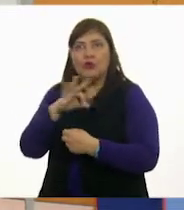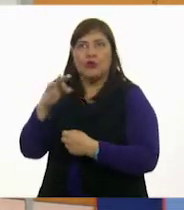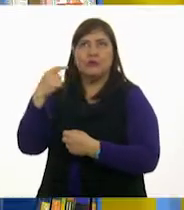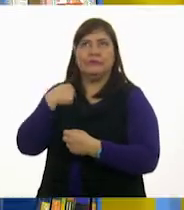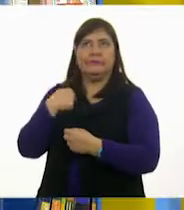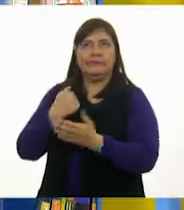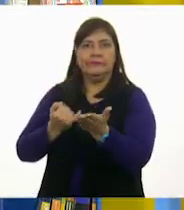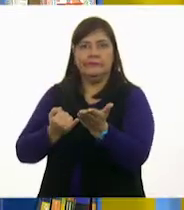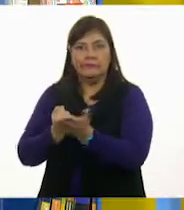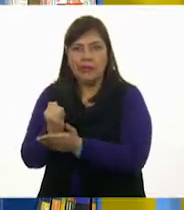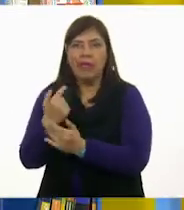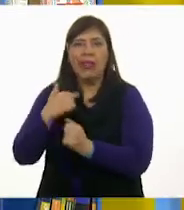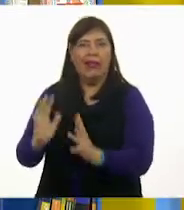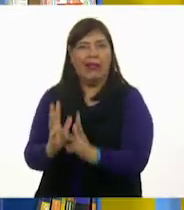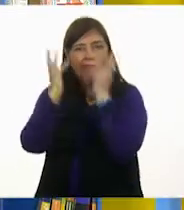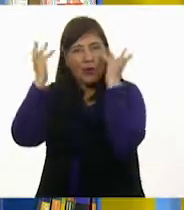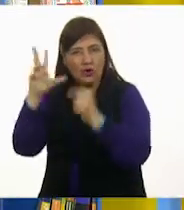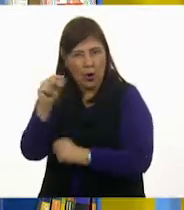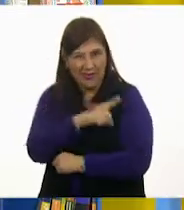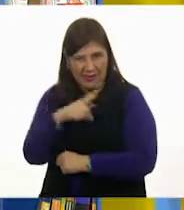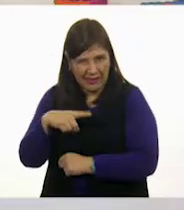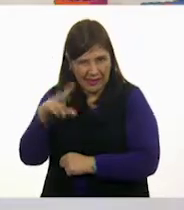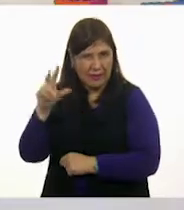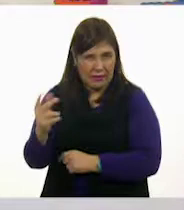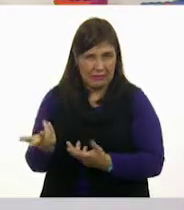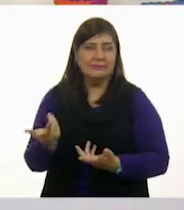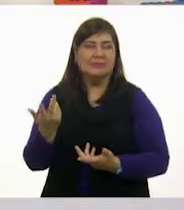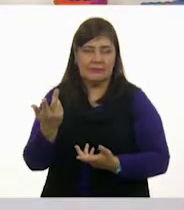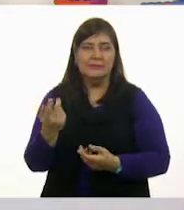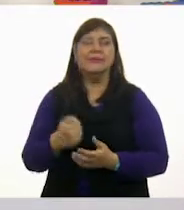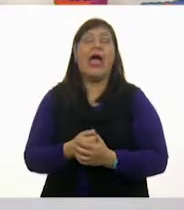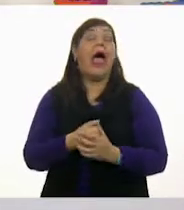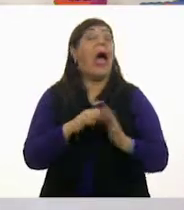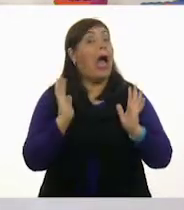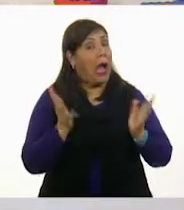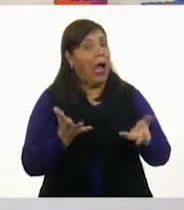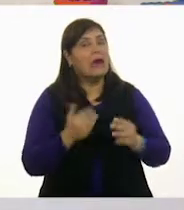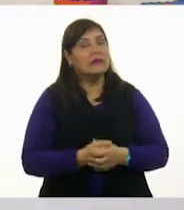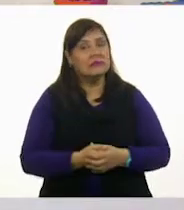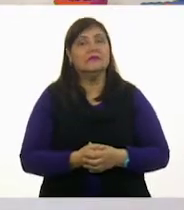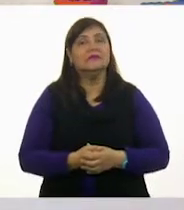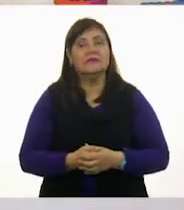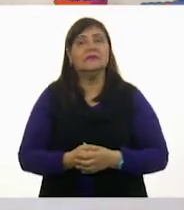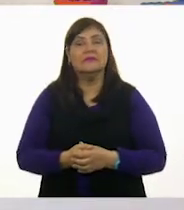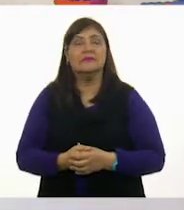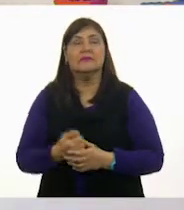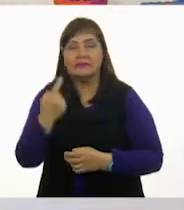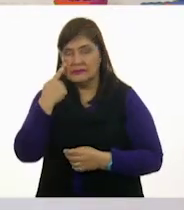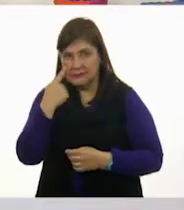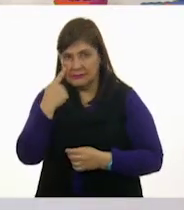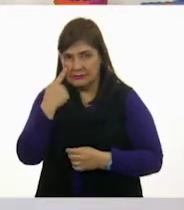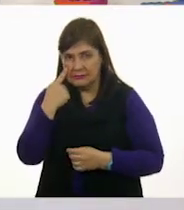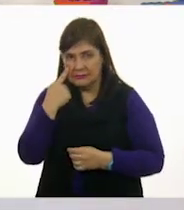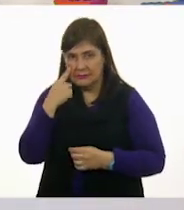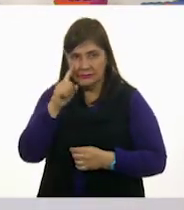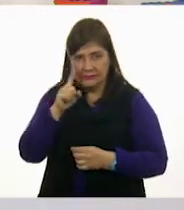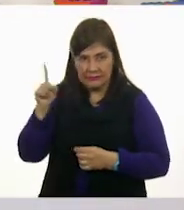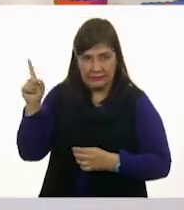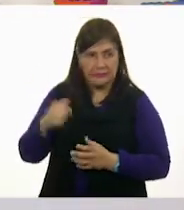razonable. Claro. Muy bien. Oscar, pero Luis lo estás haciendo muy bien. Dice así. Mira, este ya lo habíamos estado platicando.